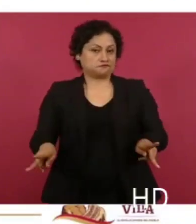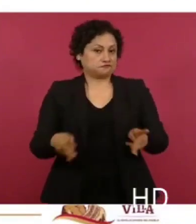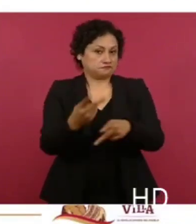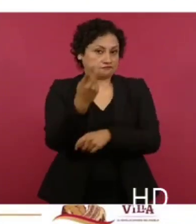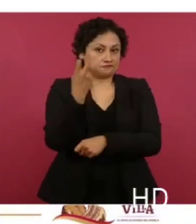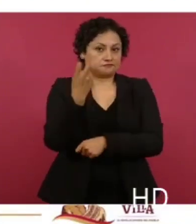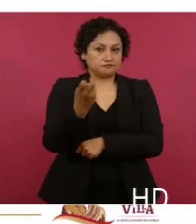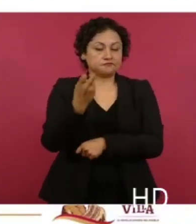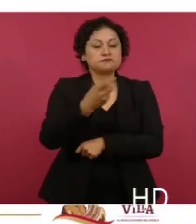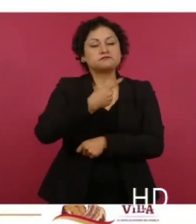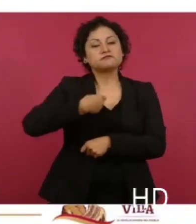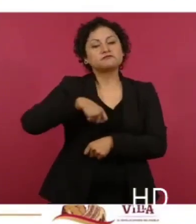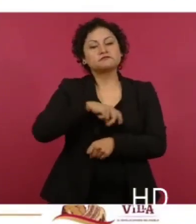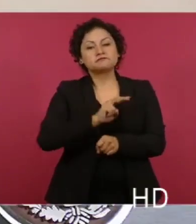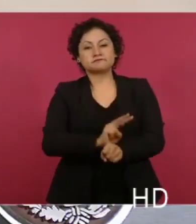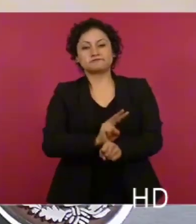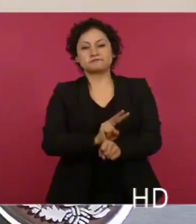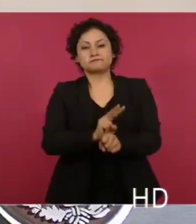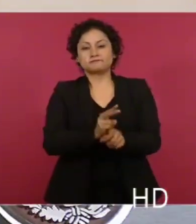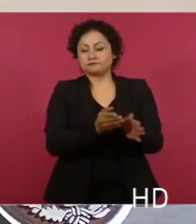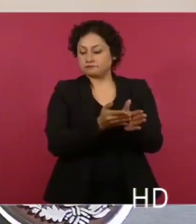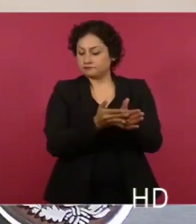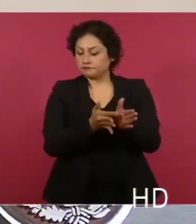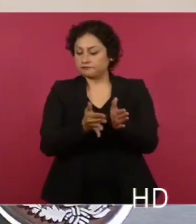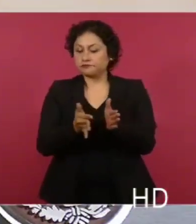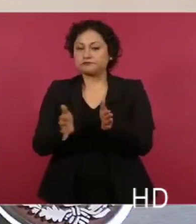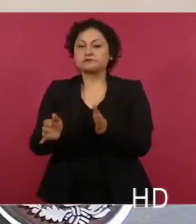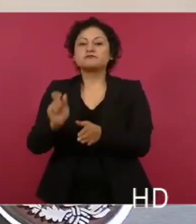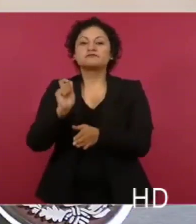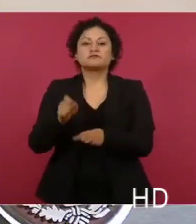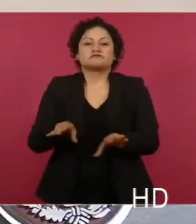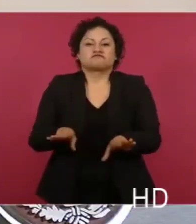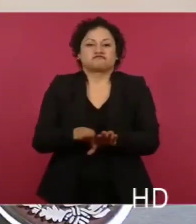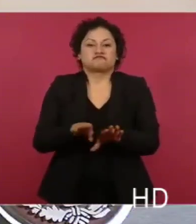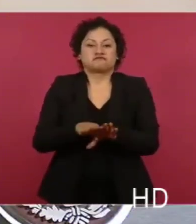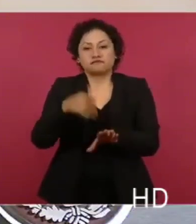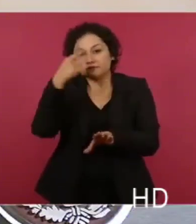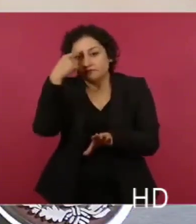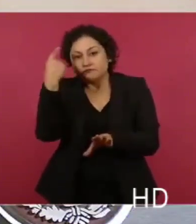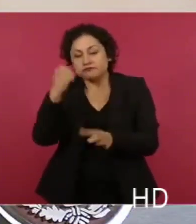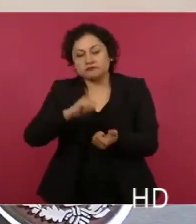atentos monitoreando cualquier movimiento y su impacto en los precios al consumidor.